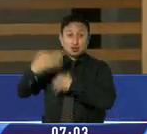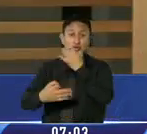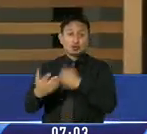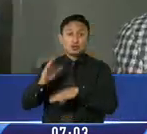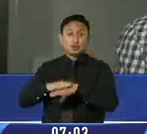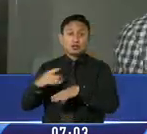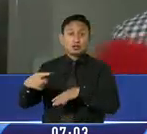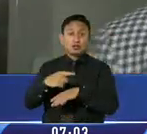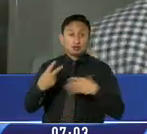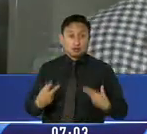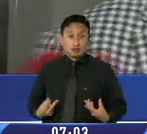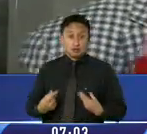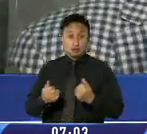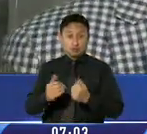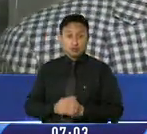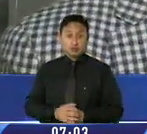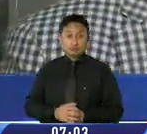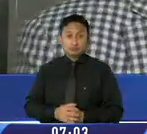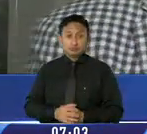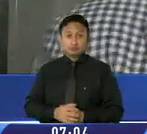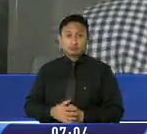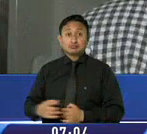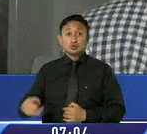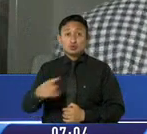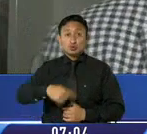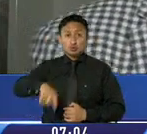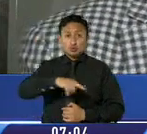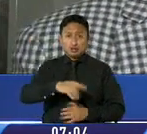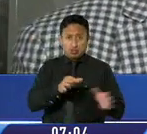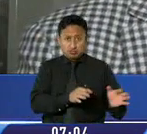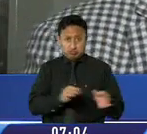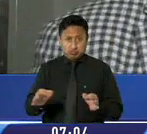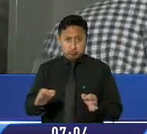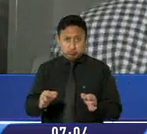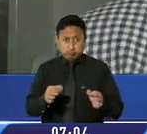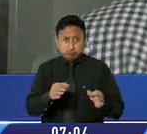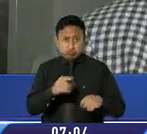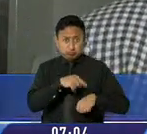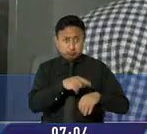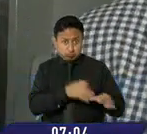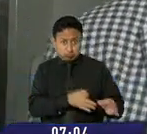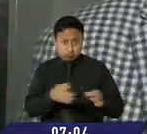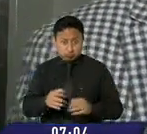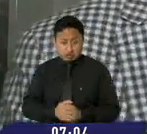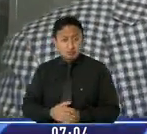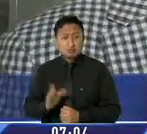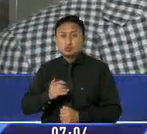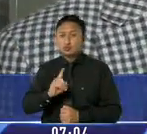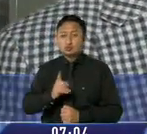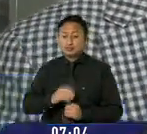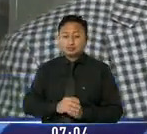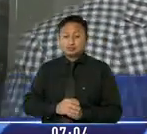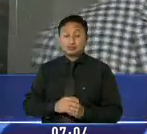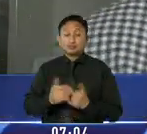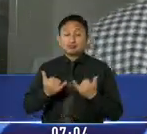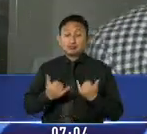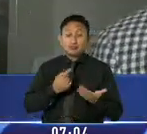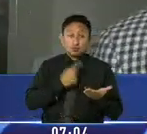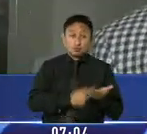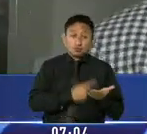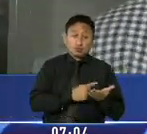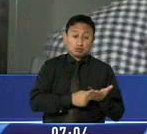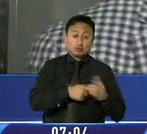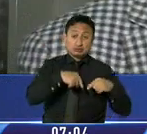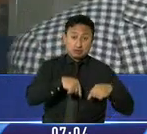peculado. ¿No es una dilatación de parte de ustedes? En lo absoluto. Lo que se pudo constatar en los días de audiencia que